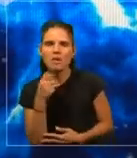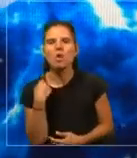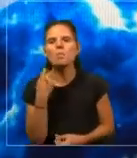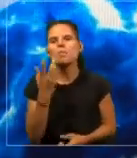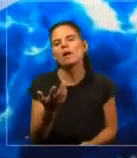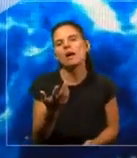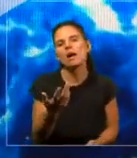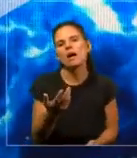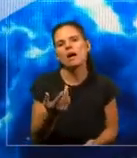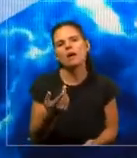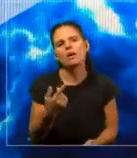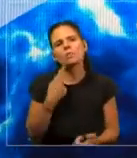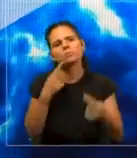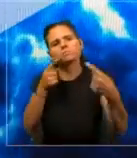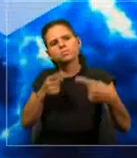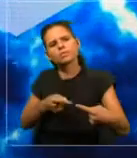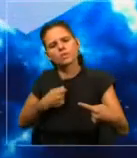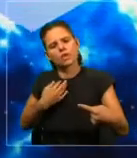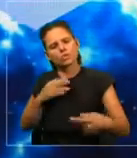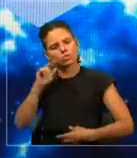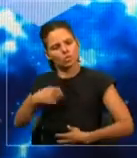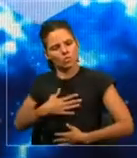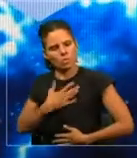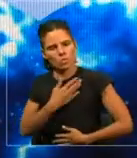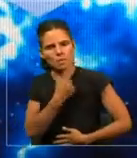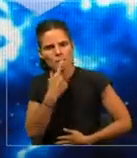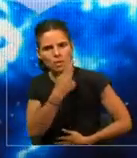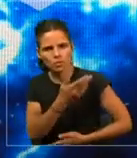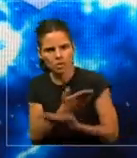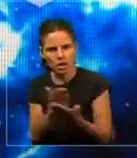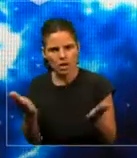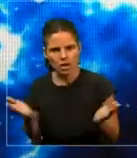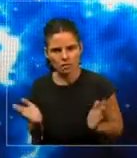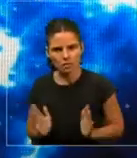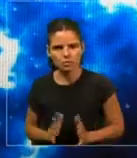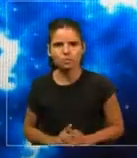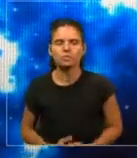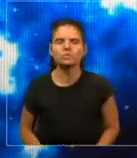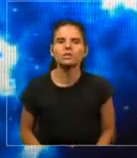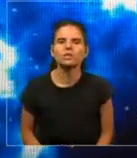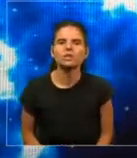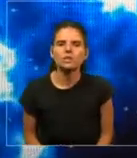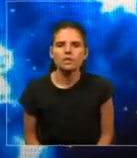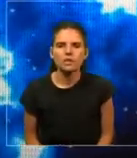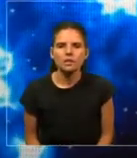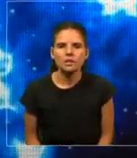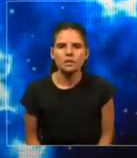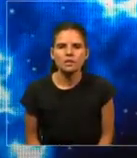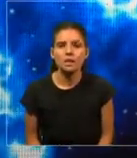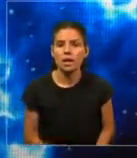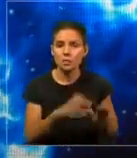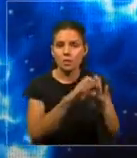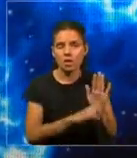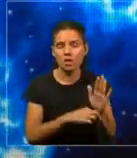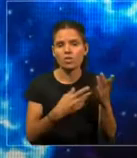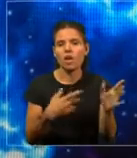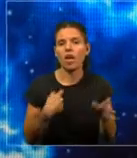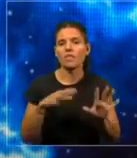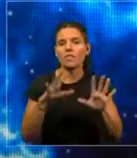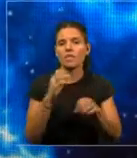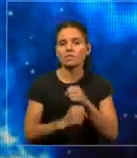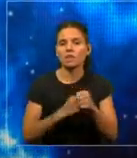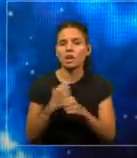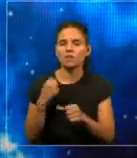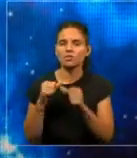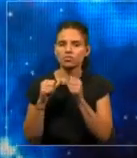digamos, a nosotros mismos y hacernos estas cuestiones y estas preguntas. El proyecto tiene 10 años, pero recién se